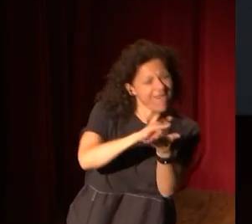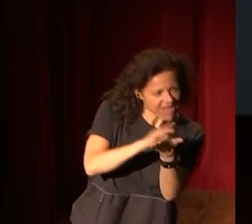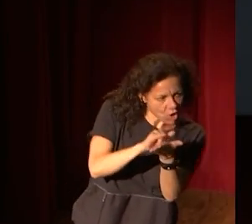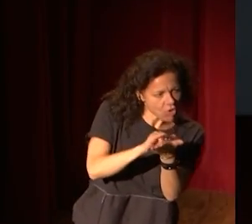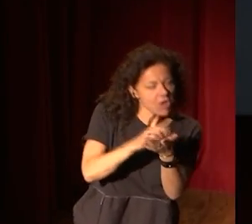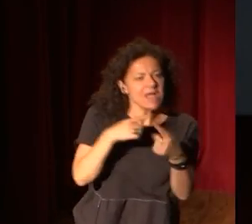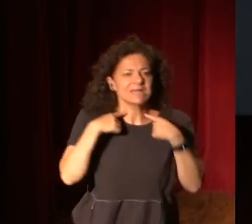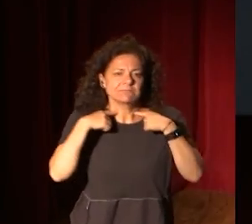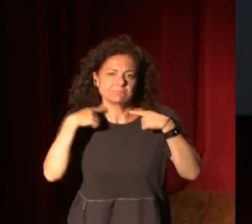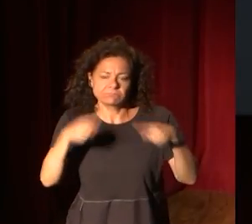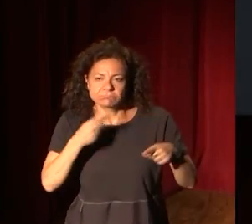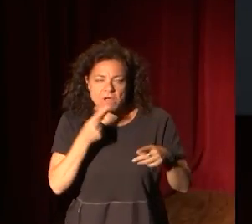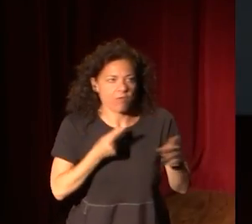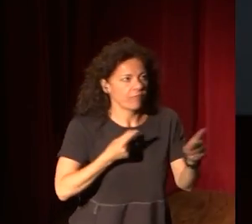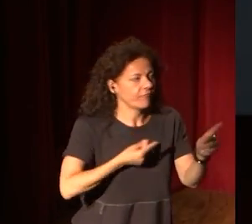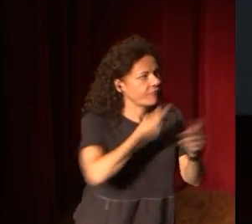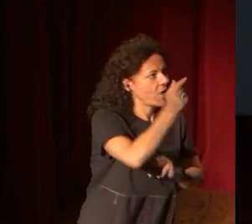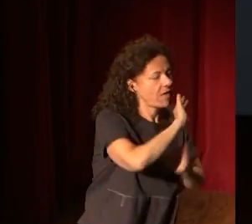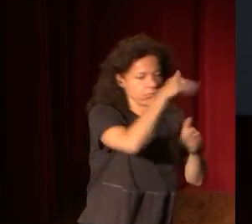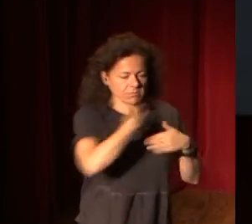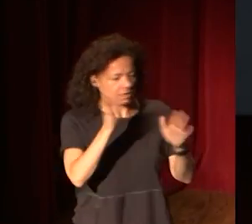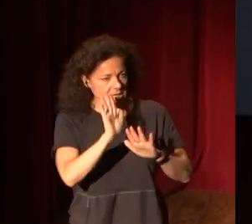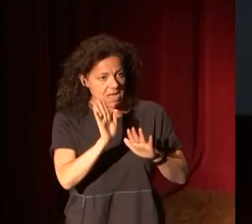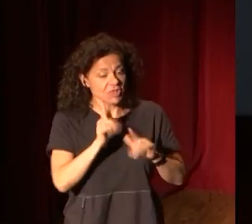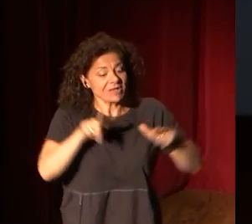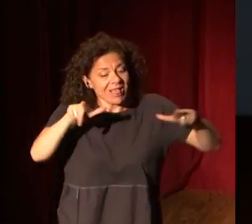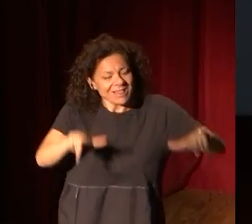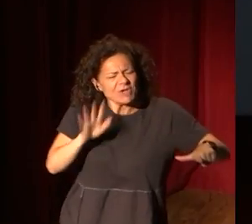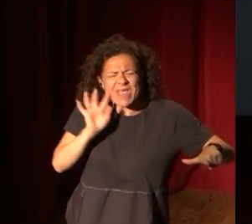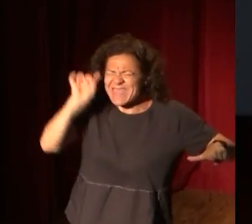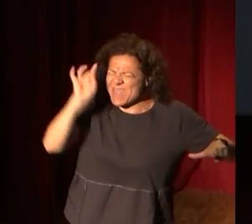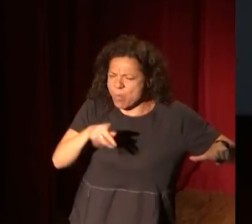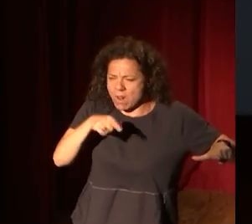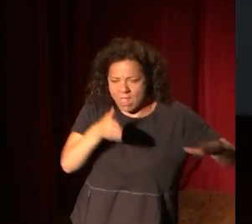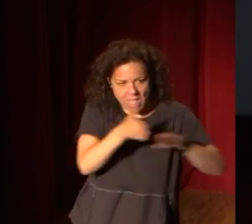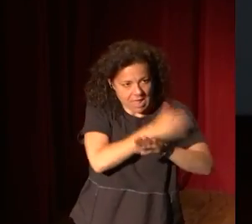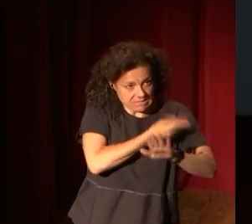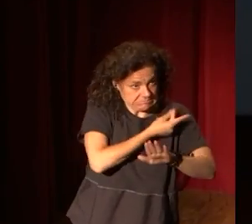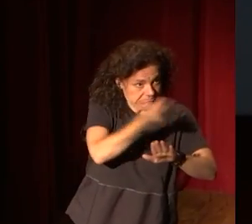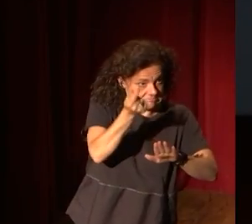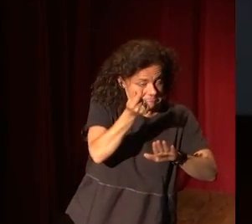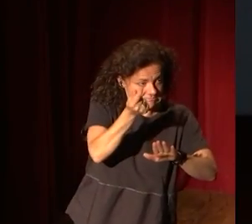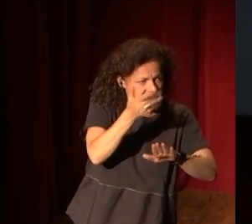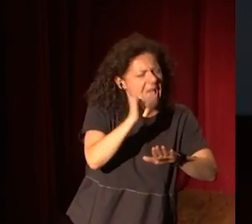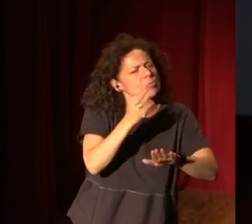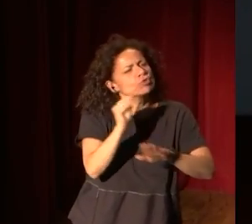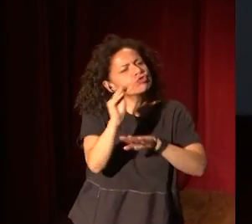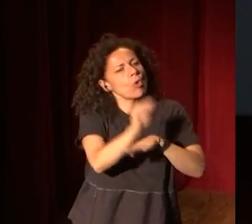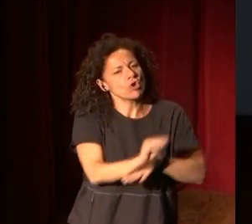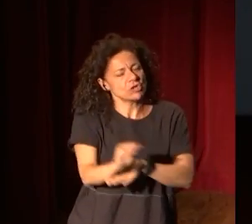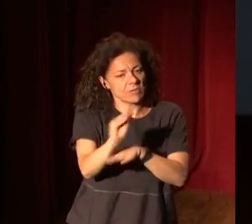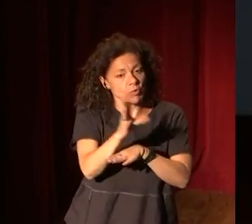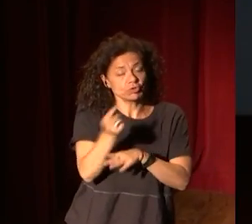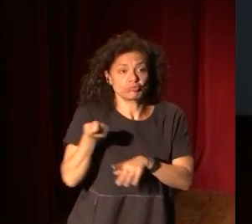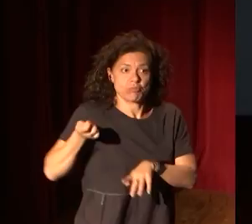perdió, no volvió. Total, que han conservado el despacho tal y como lo dejó. Hay muchos conservadores, muchos